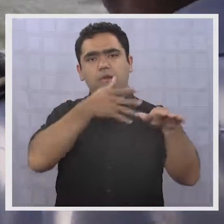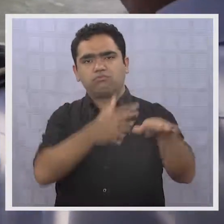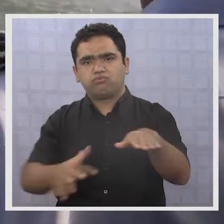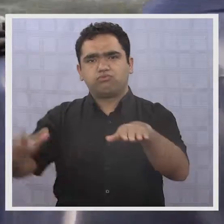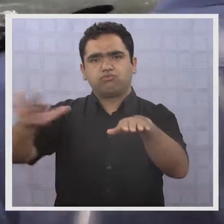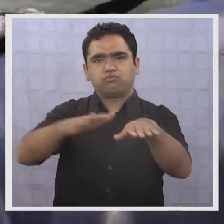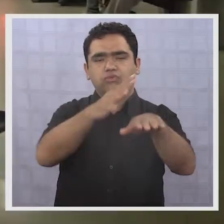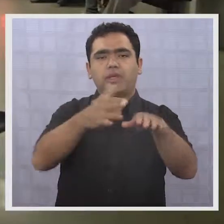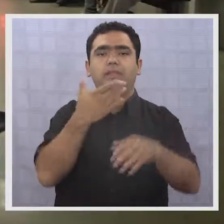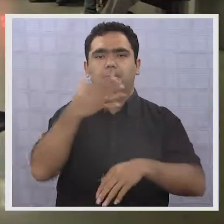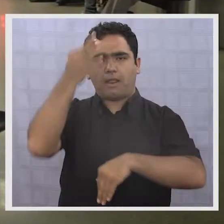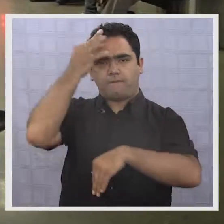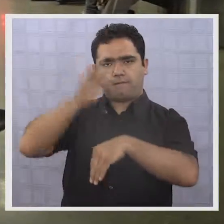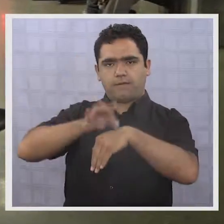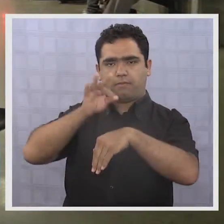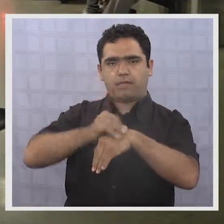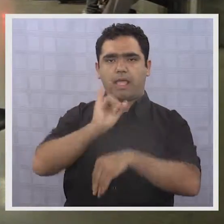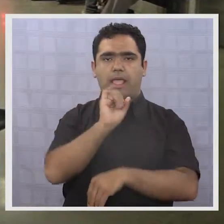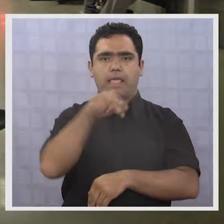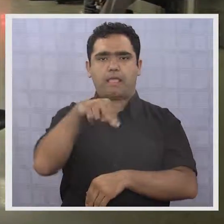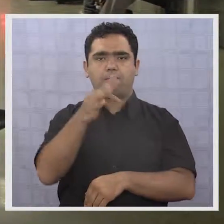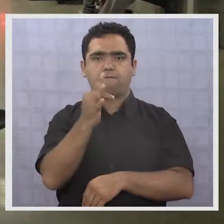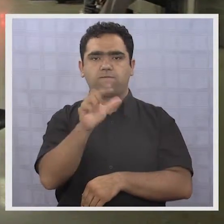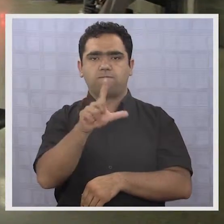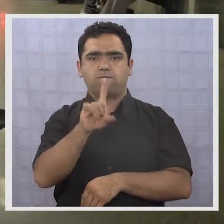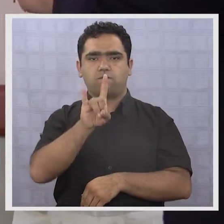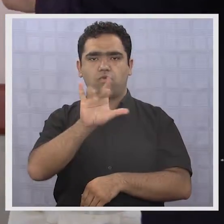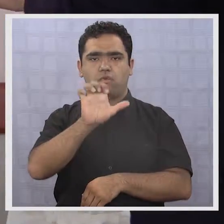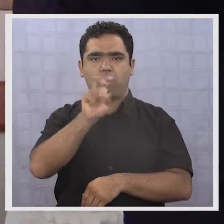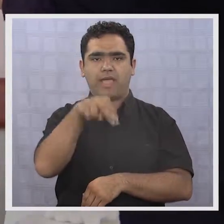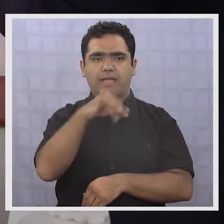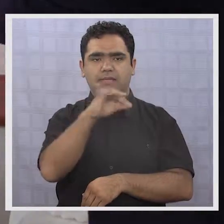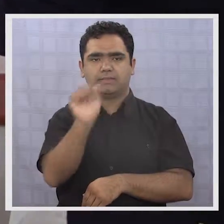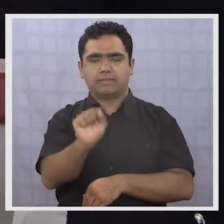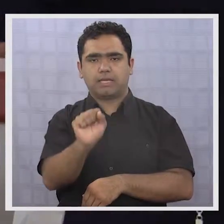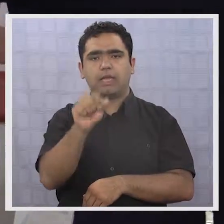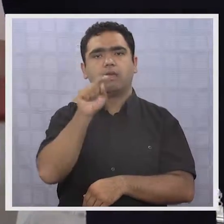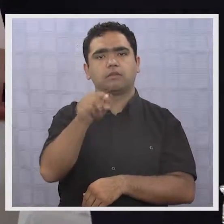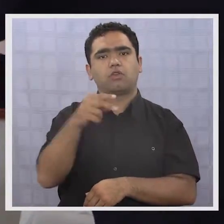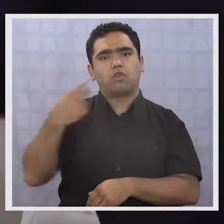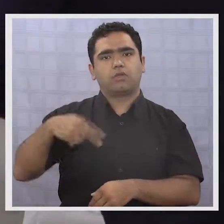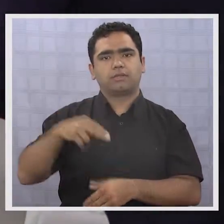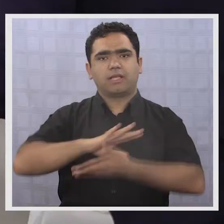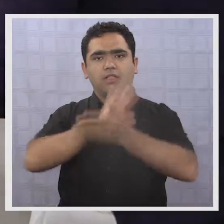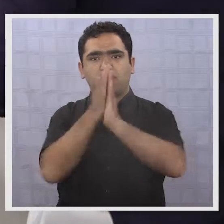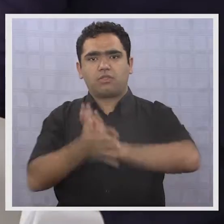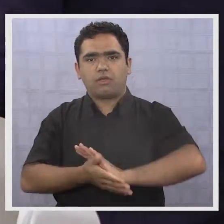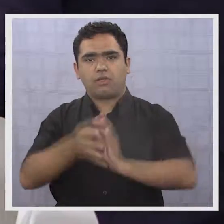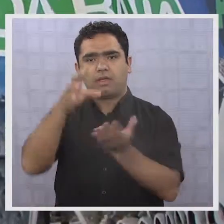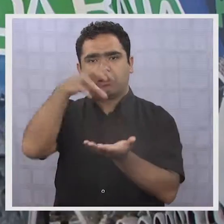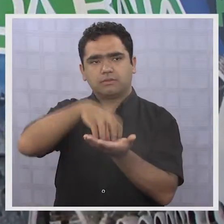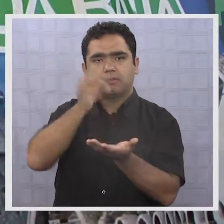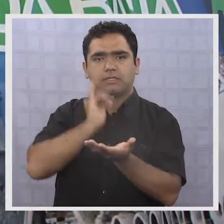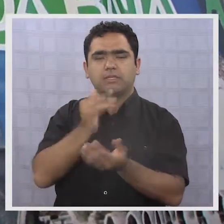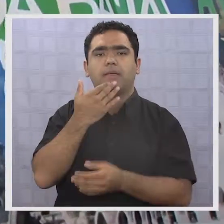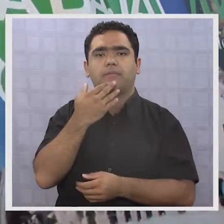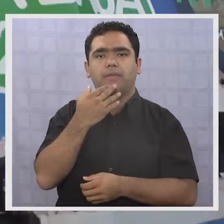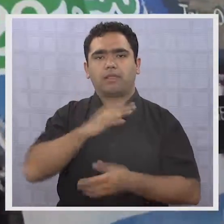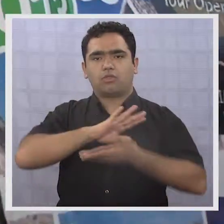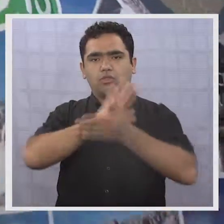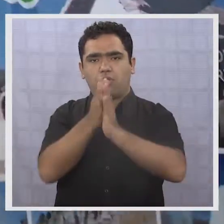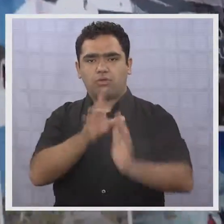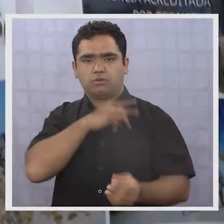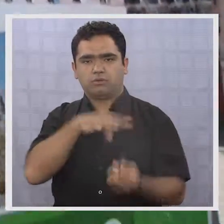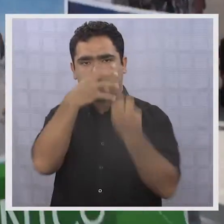influenza que afecta a la región han hecho noticia, tanto en la ciudad como en el resto del país. A pesar de ello, hasta ahora la actividad